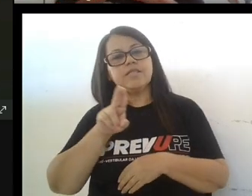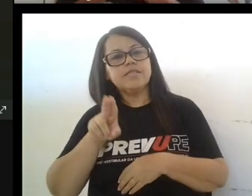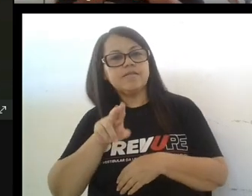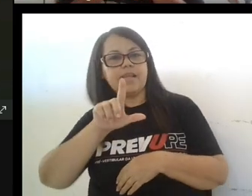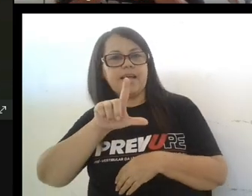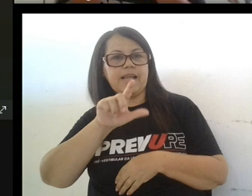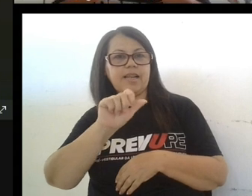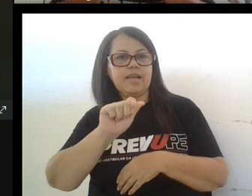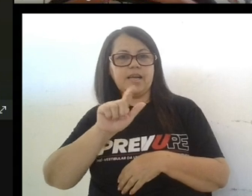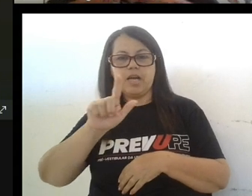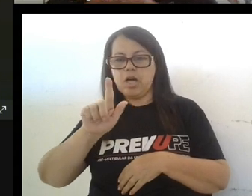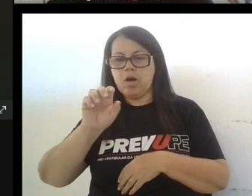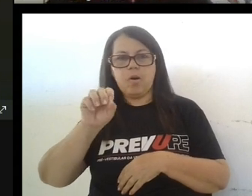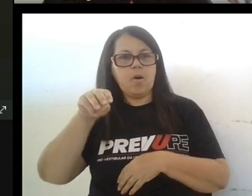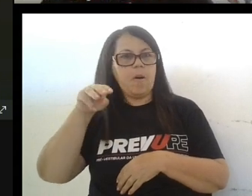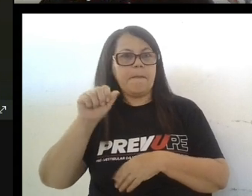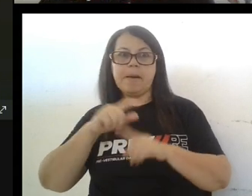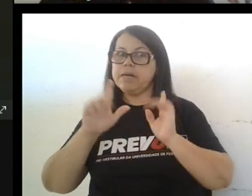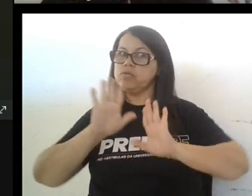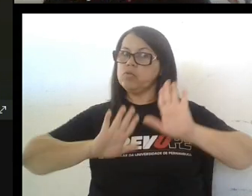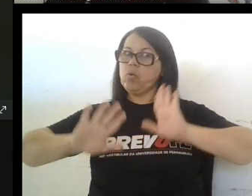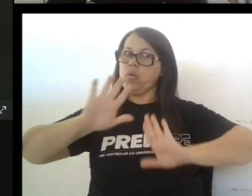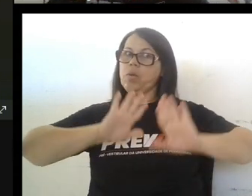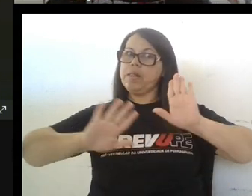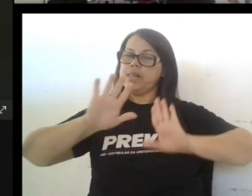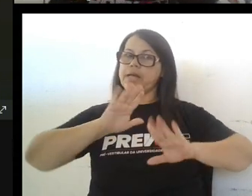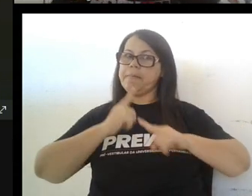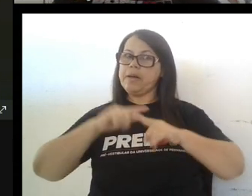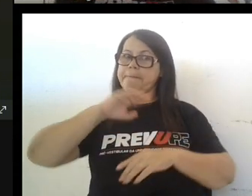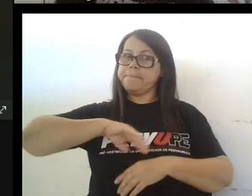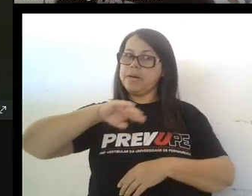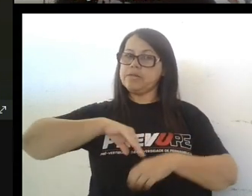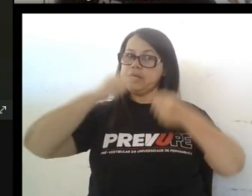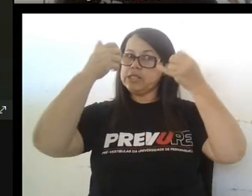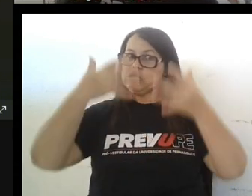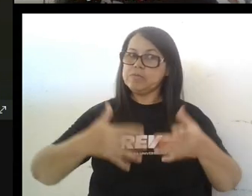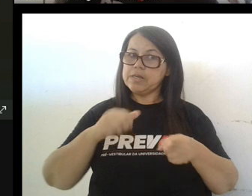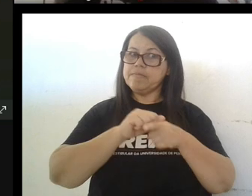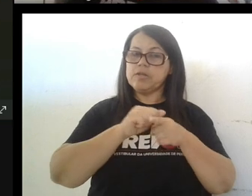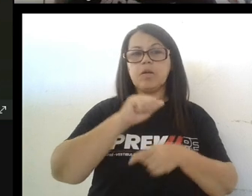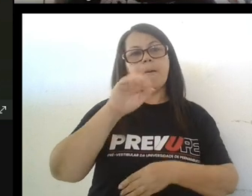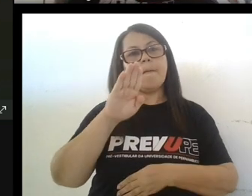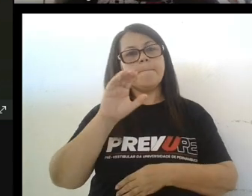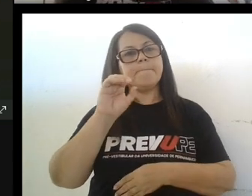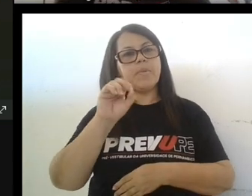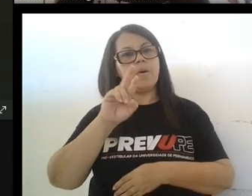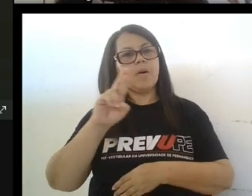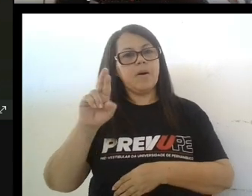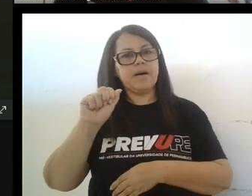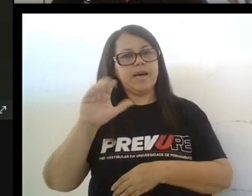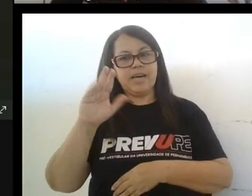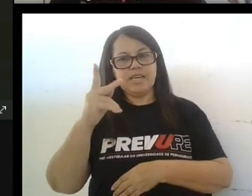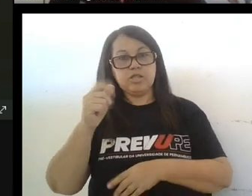una goma y cuidado porque en portugués decimos bojascha y si tenemos esta